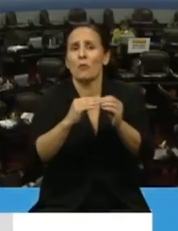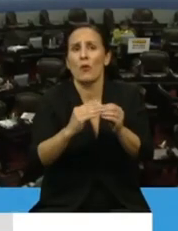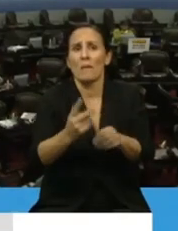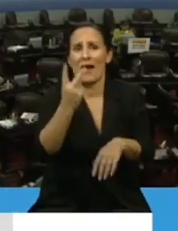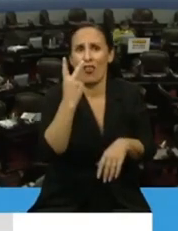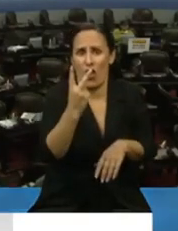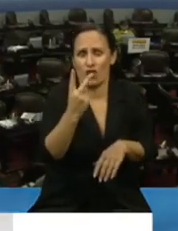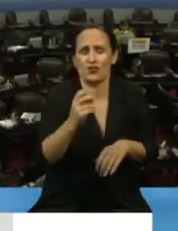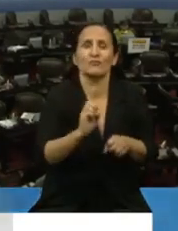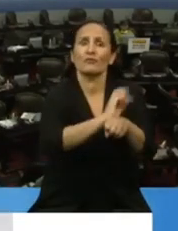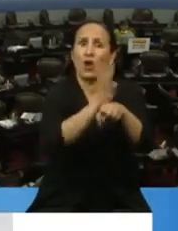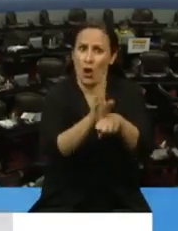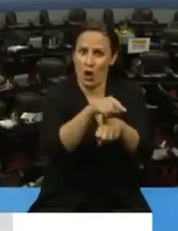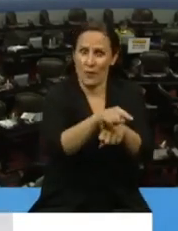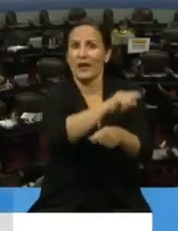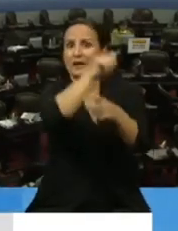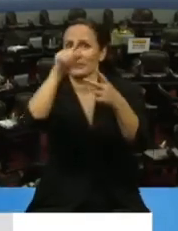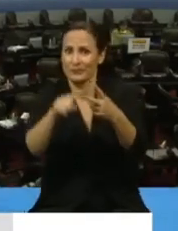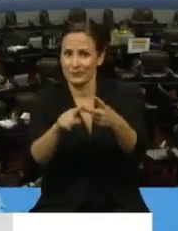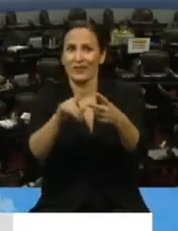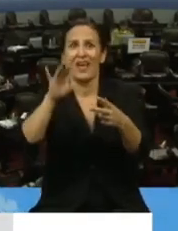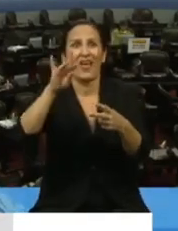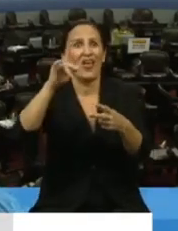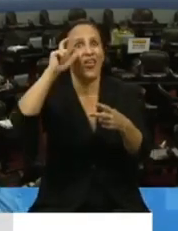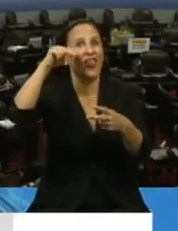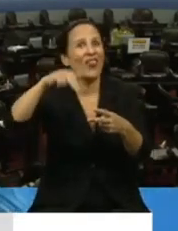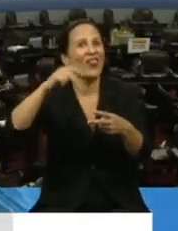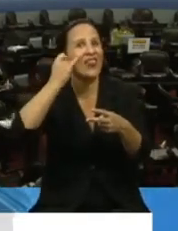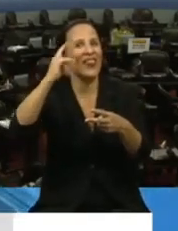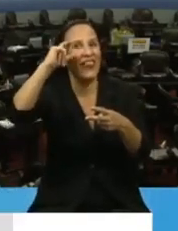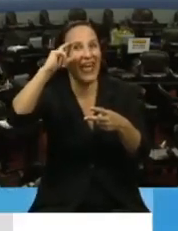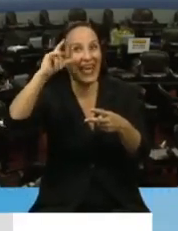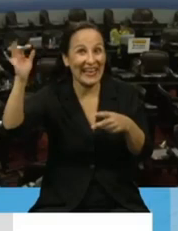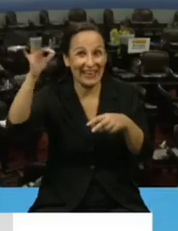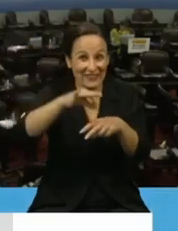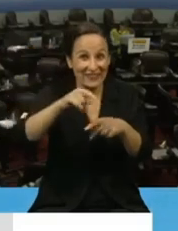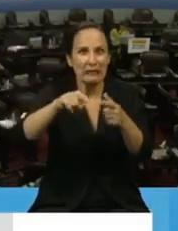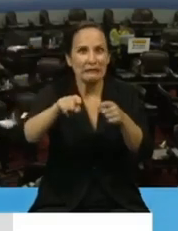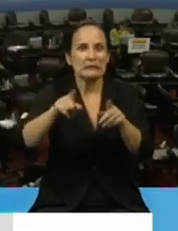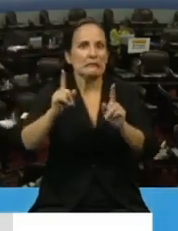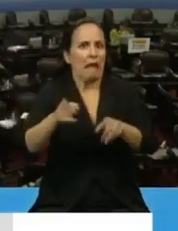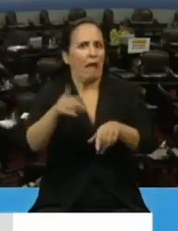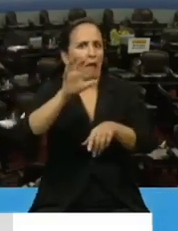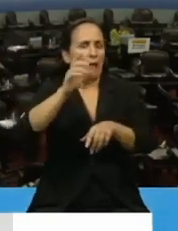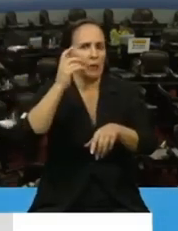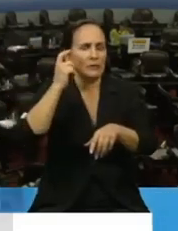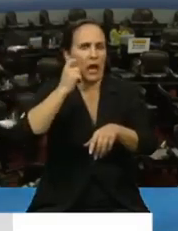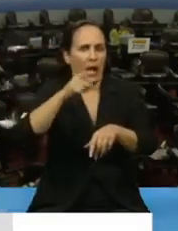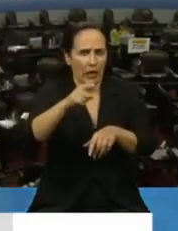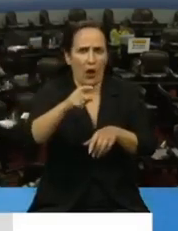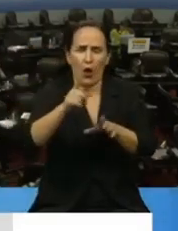Por un lado el coronavirus, pero por otro lado el dengue. Un gran problema y un drama que es en la provincia de La Rioja que nadie habla fuera de sus fronteras.